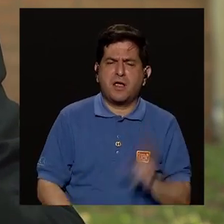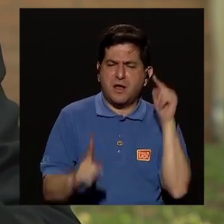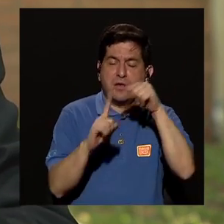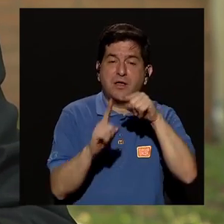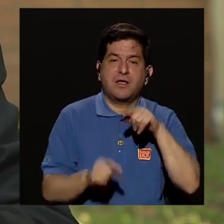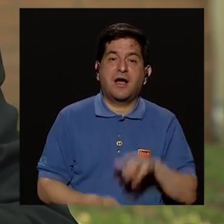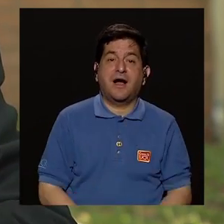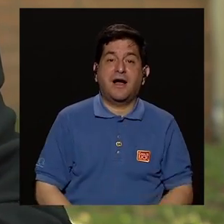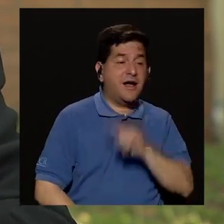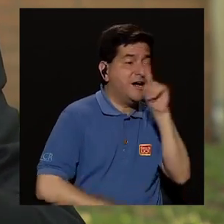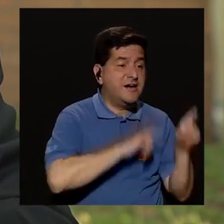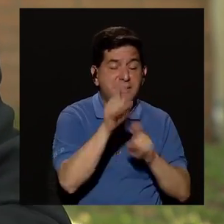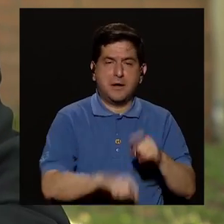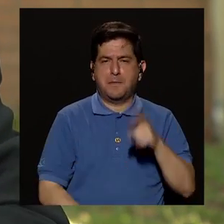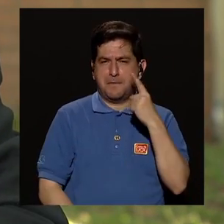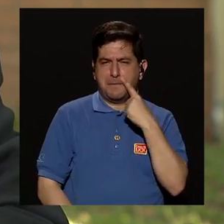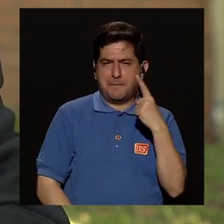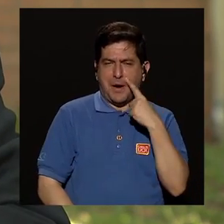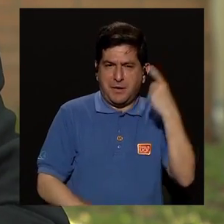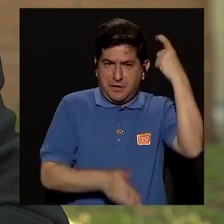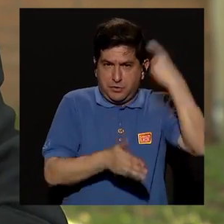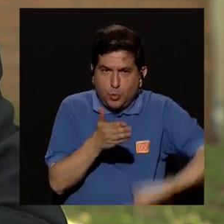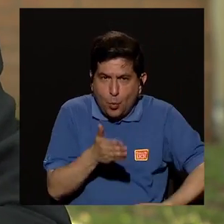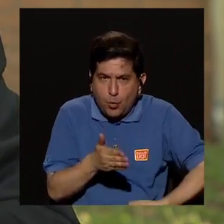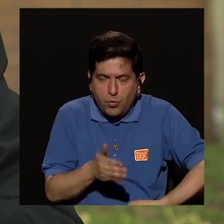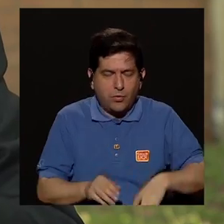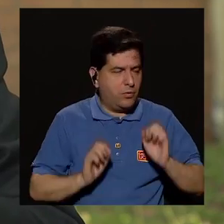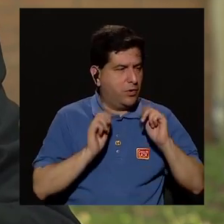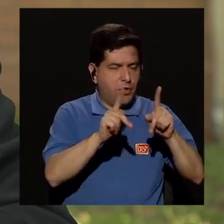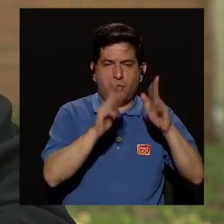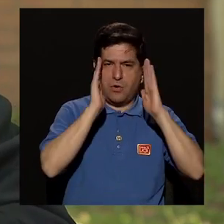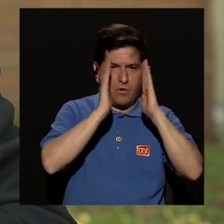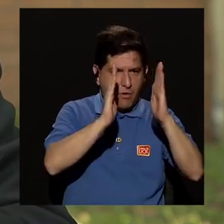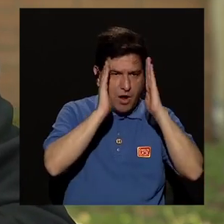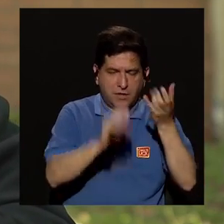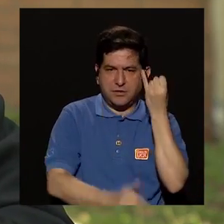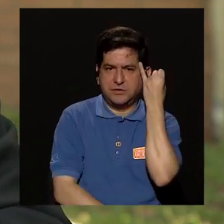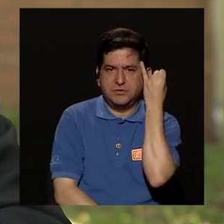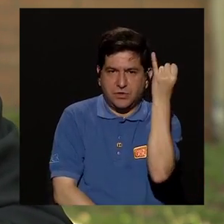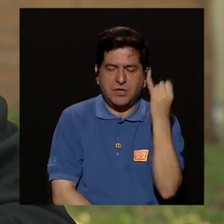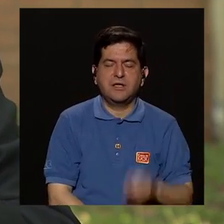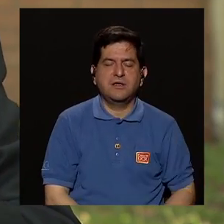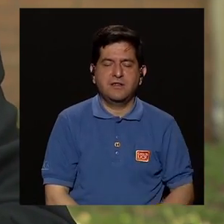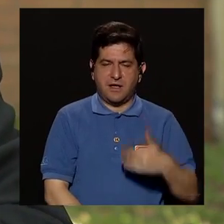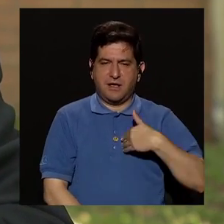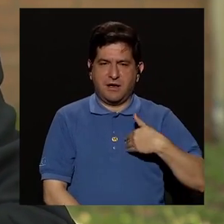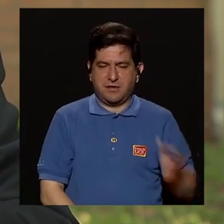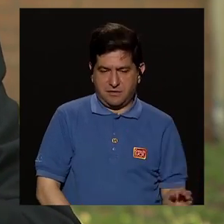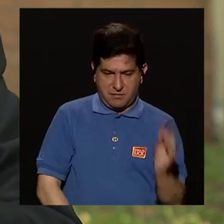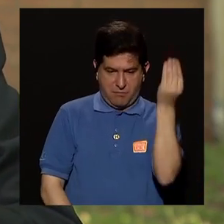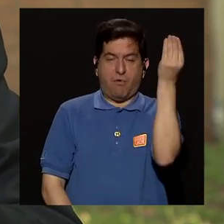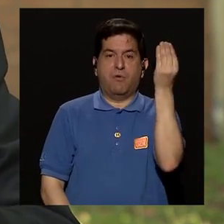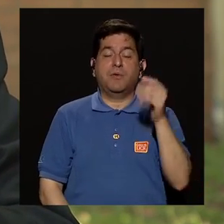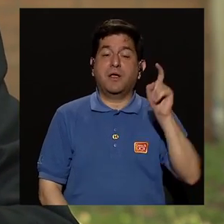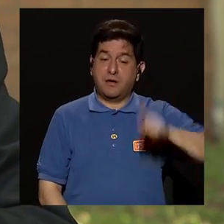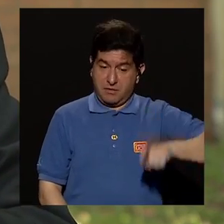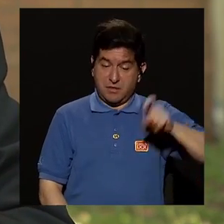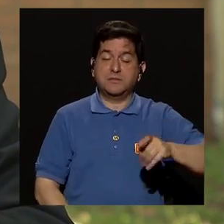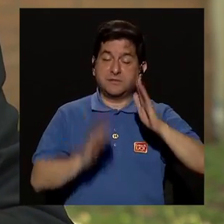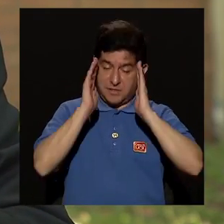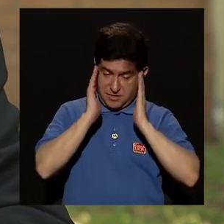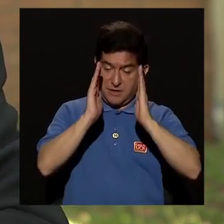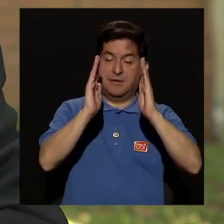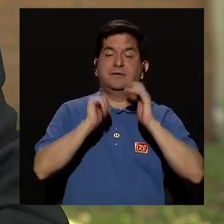fin? Entonces te va a cuestionar y si el padre es muy rígido y no se da la chance de escuchar cuál es el argumento que el adolescente tiene porque debemos